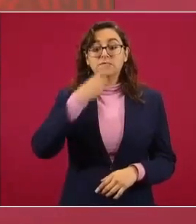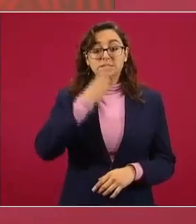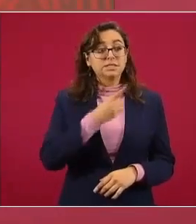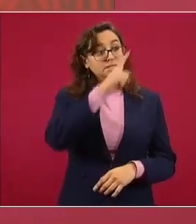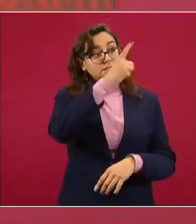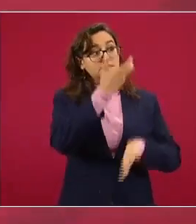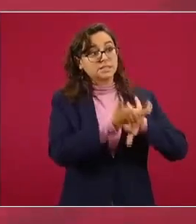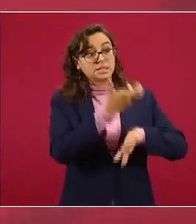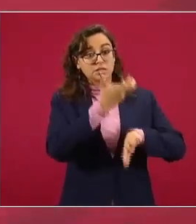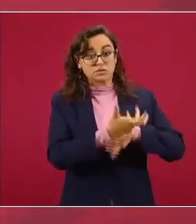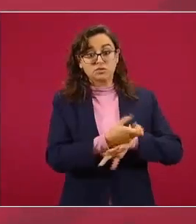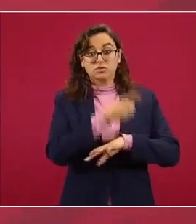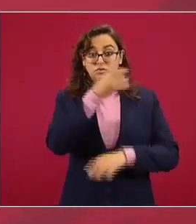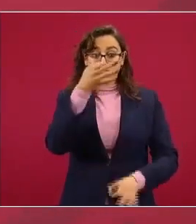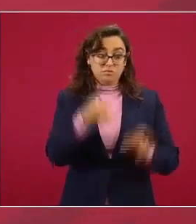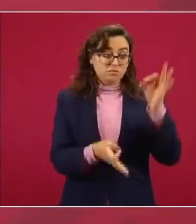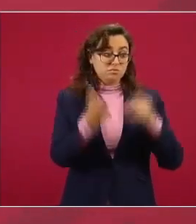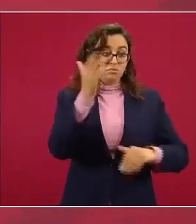fue atento